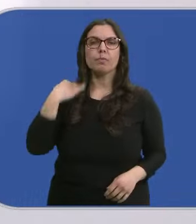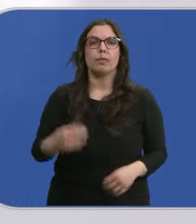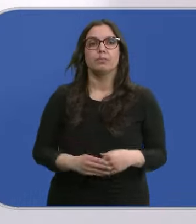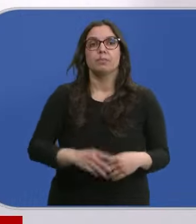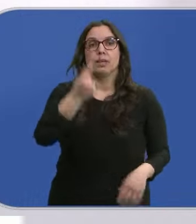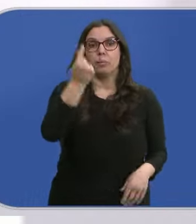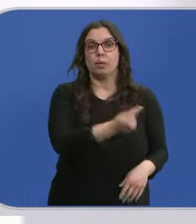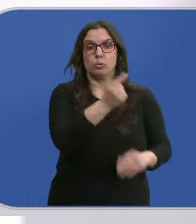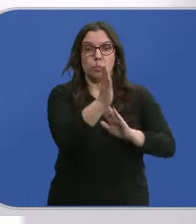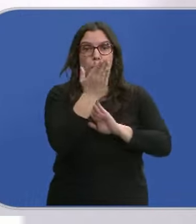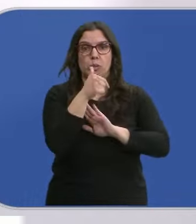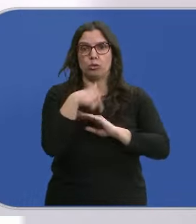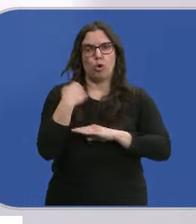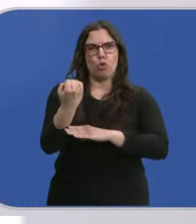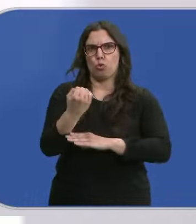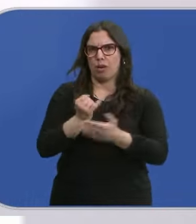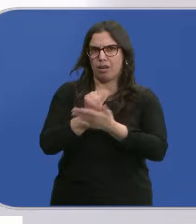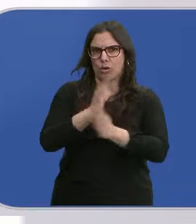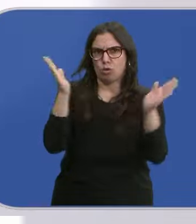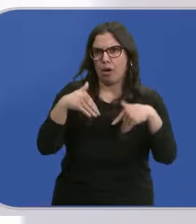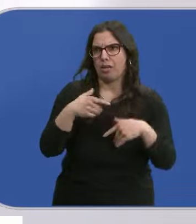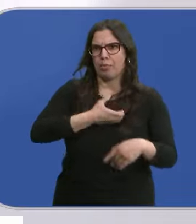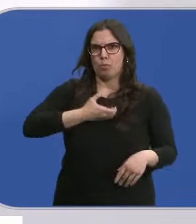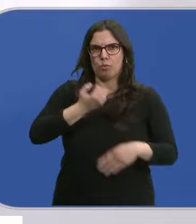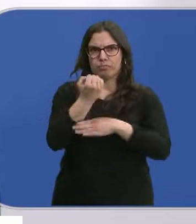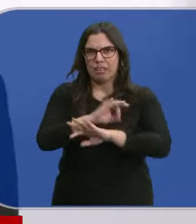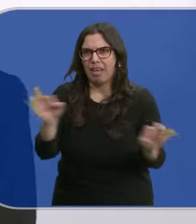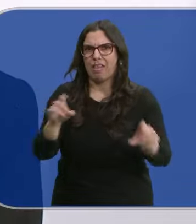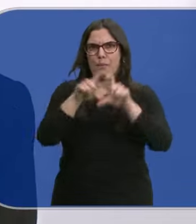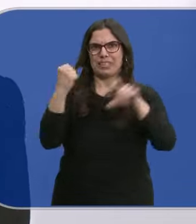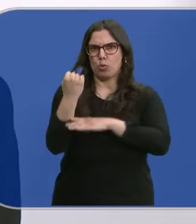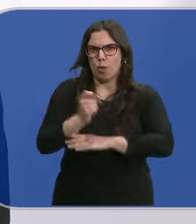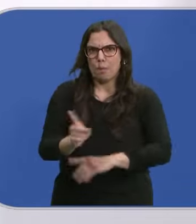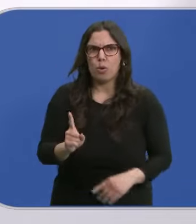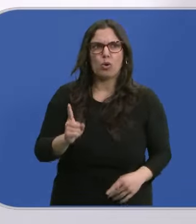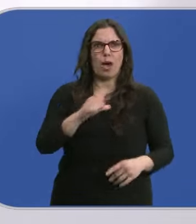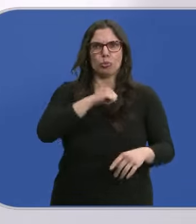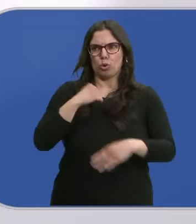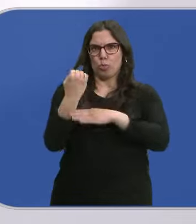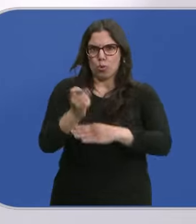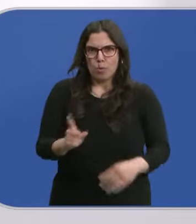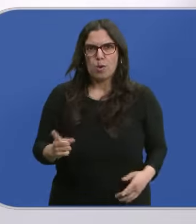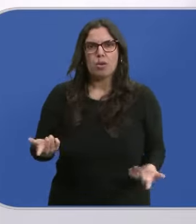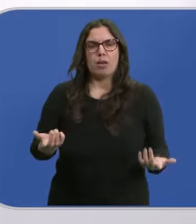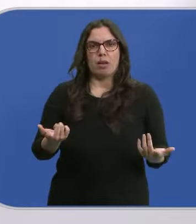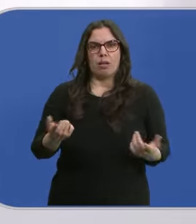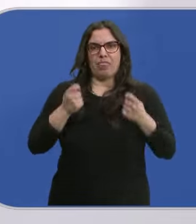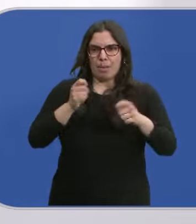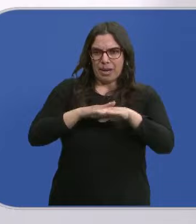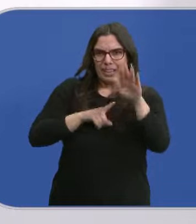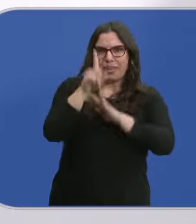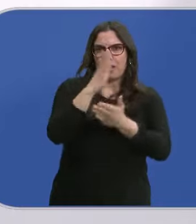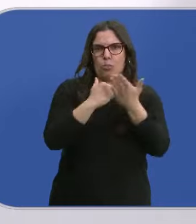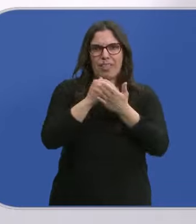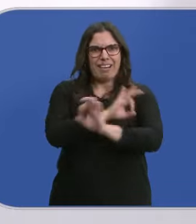Son unos presupuestos que no apoyan al campo, no apoyan a los municipios, no apoyan a las empresas, no apoyan a los autónomos. No hace crecer a